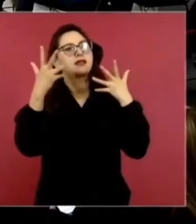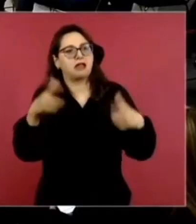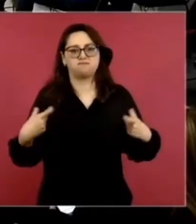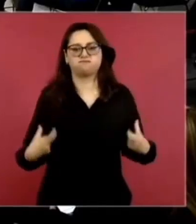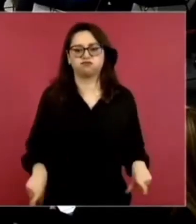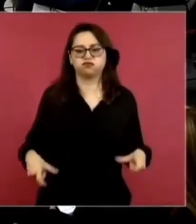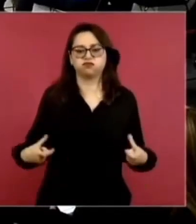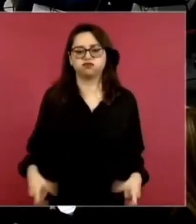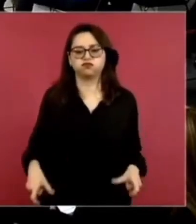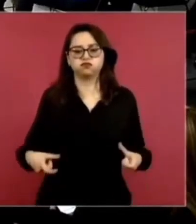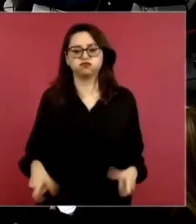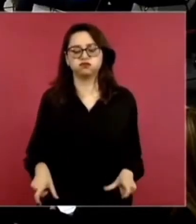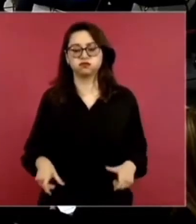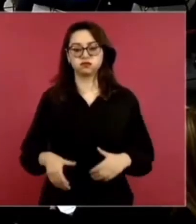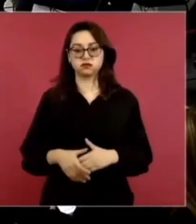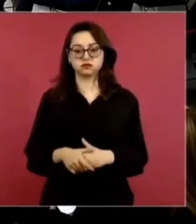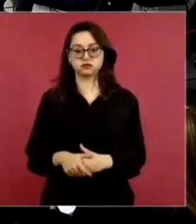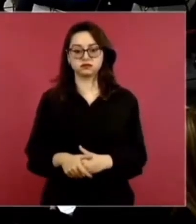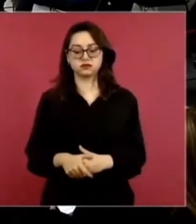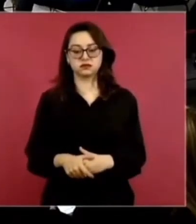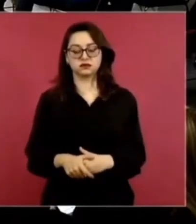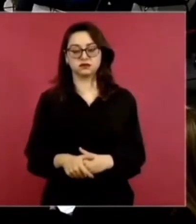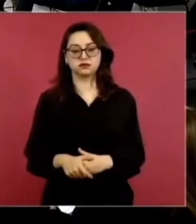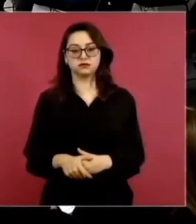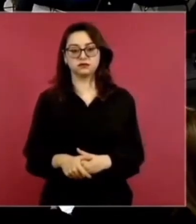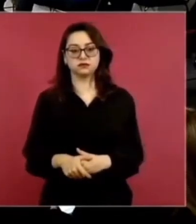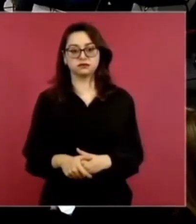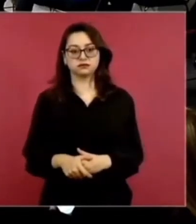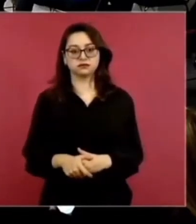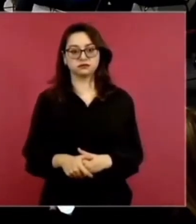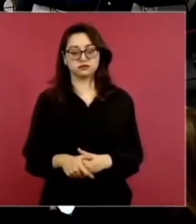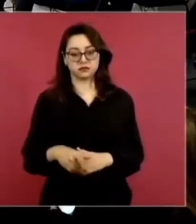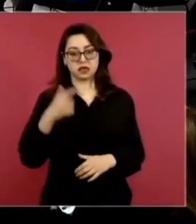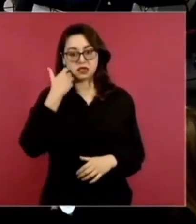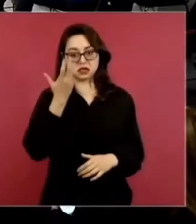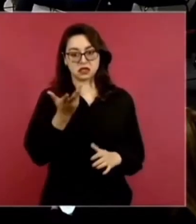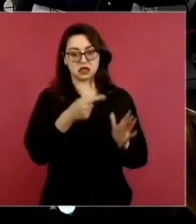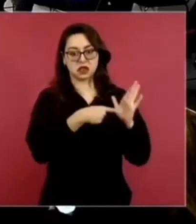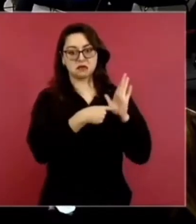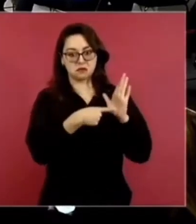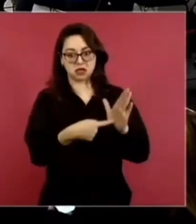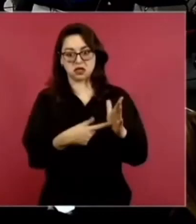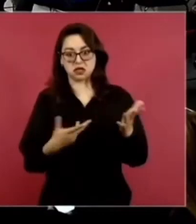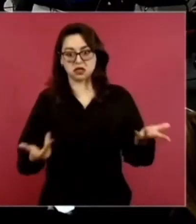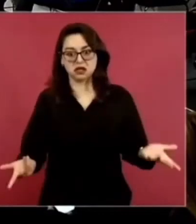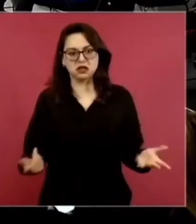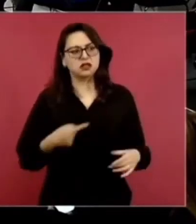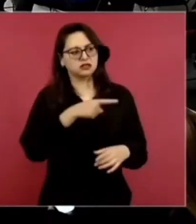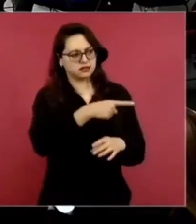¿Quieren que ponga yo a Sheridan? A ver, ponlo.